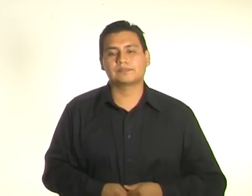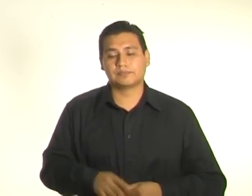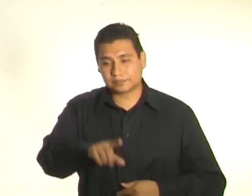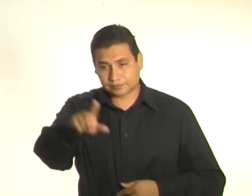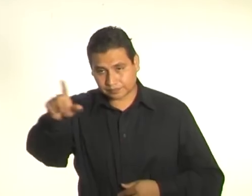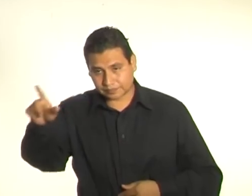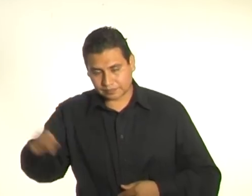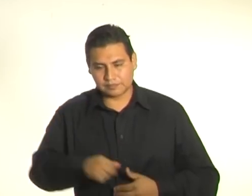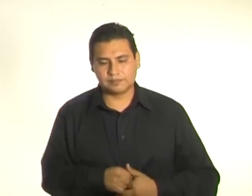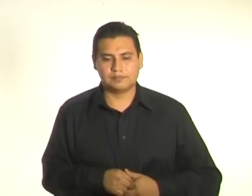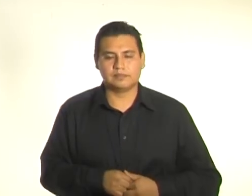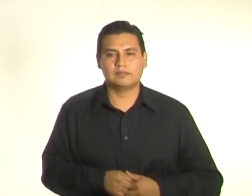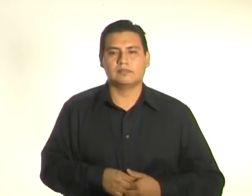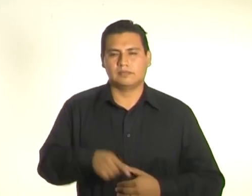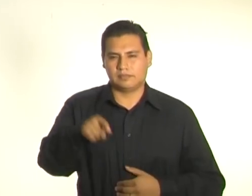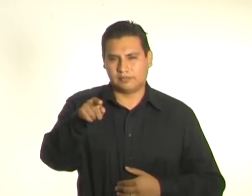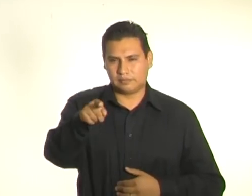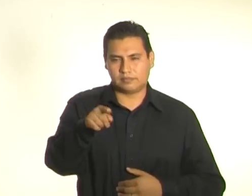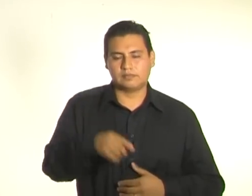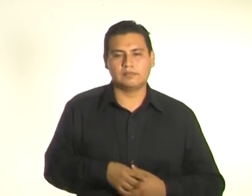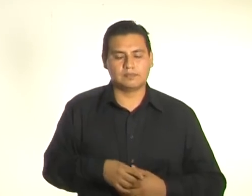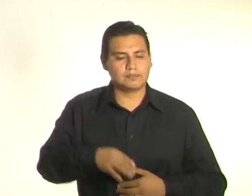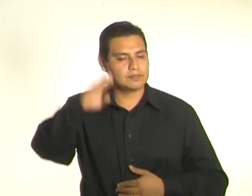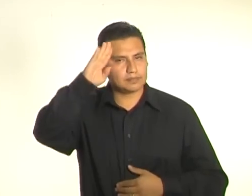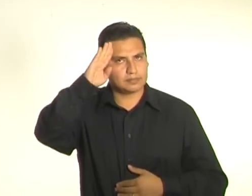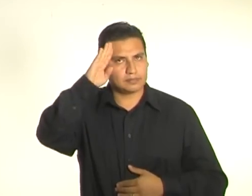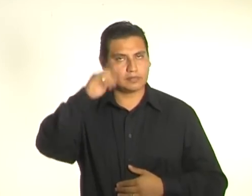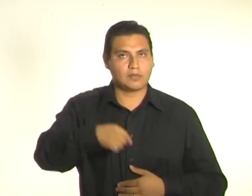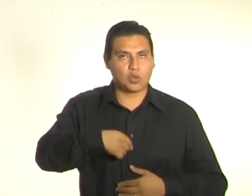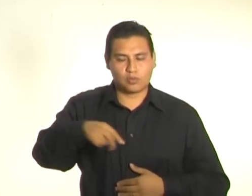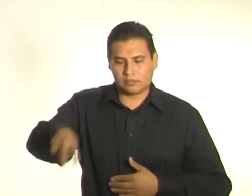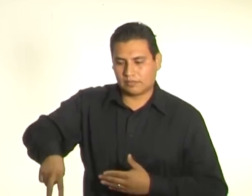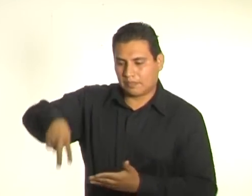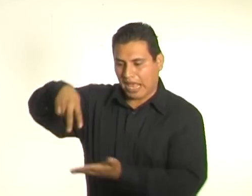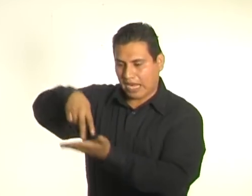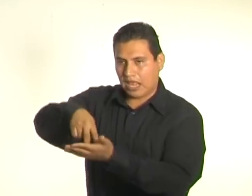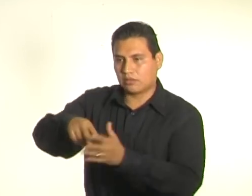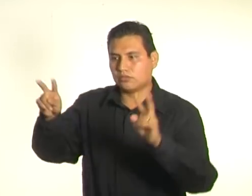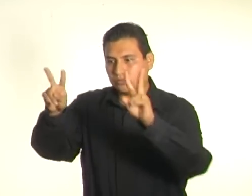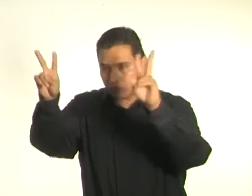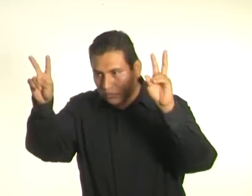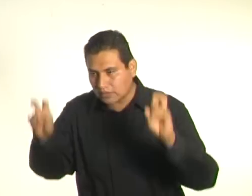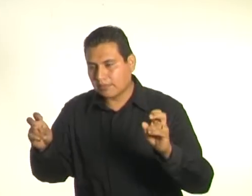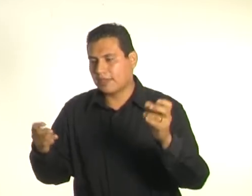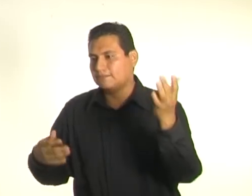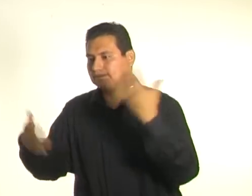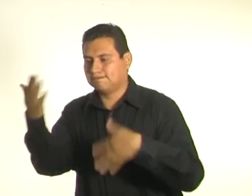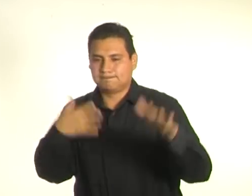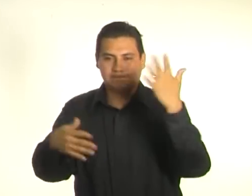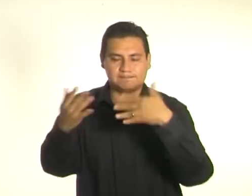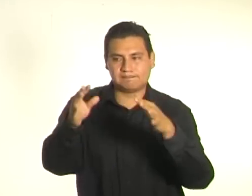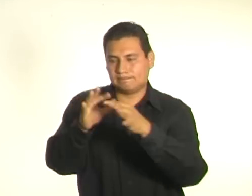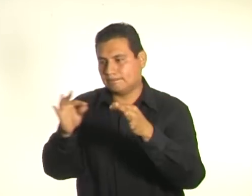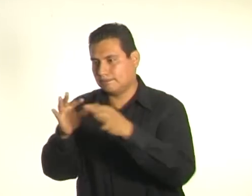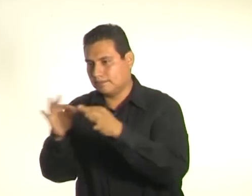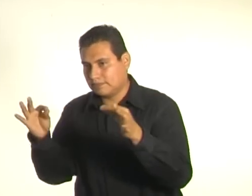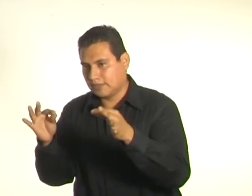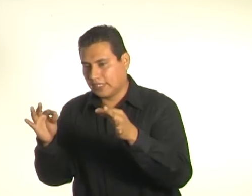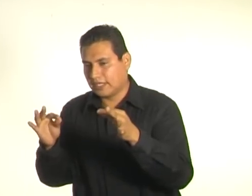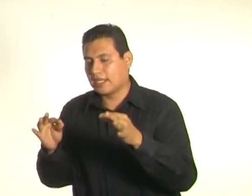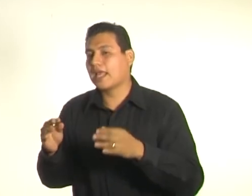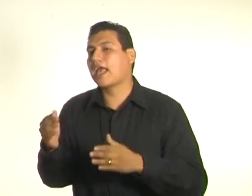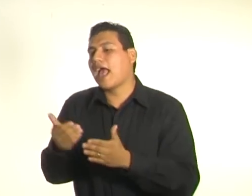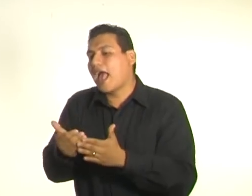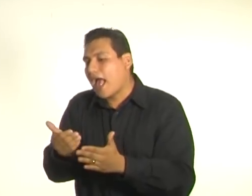antes de hacer una exposición, ustedes deben asegurarse que sus compañeros estén atentos.